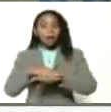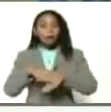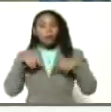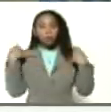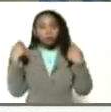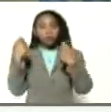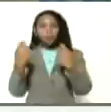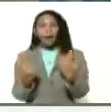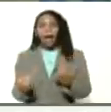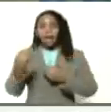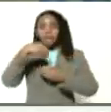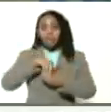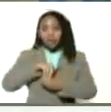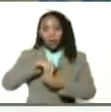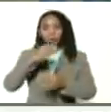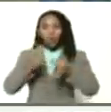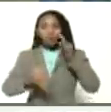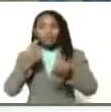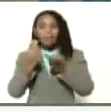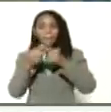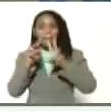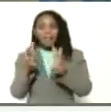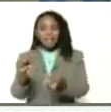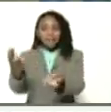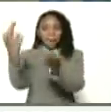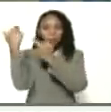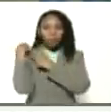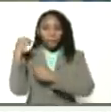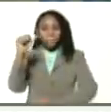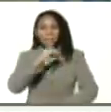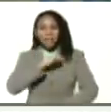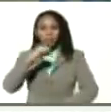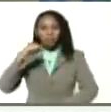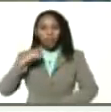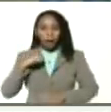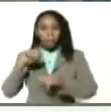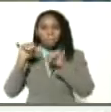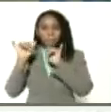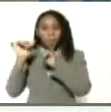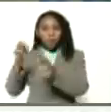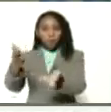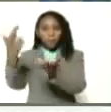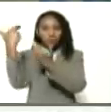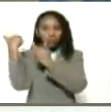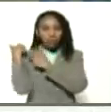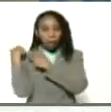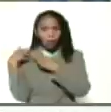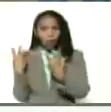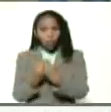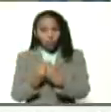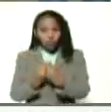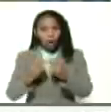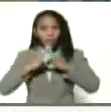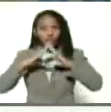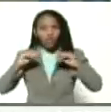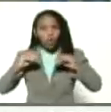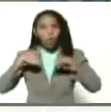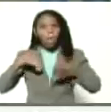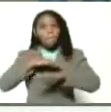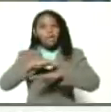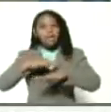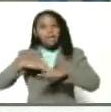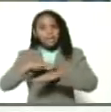para Interior, Justicia y Paz, que se encargue personalmente junto a todo el ministerio